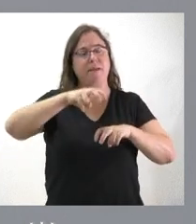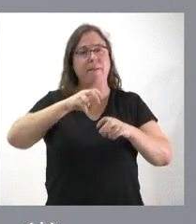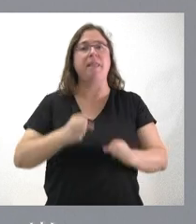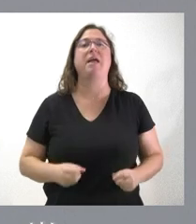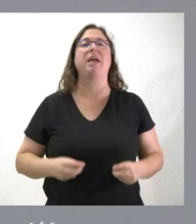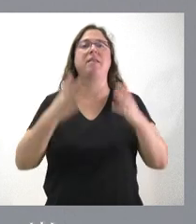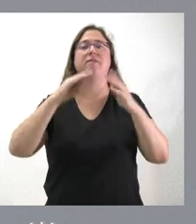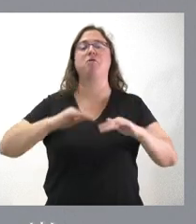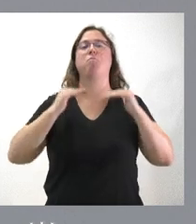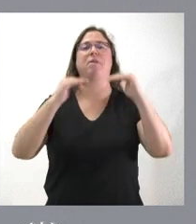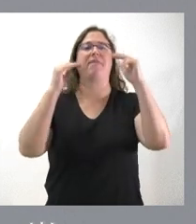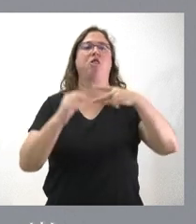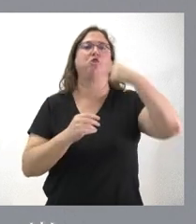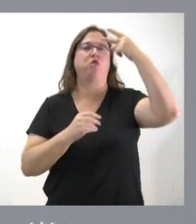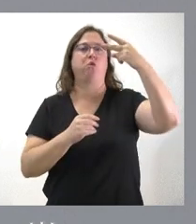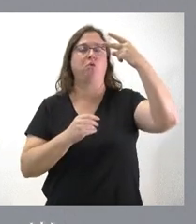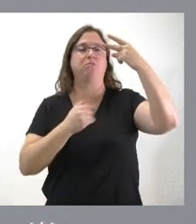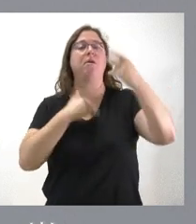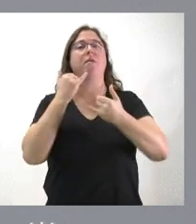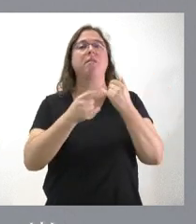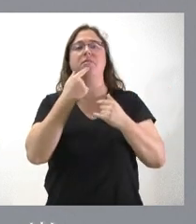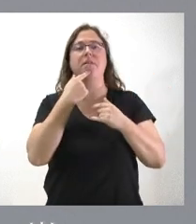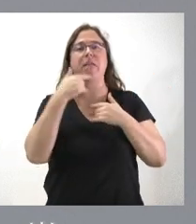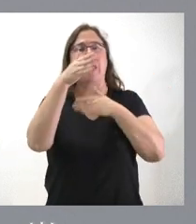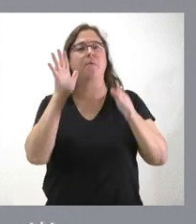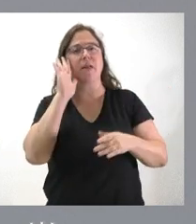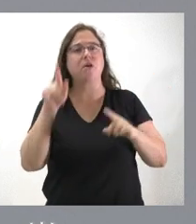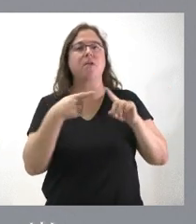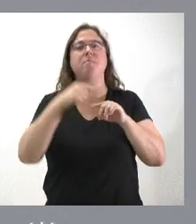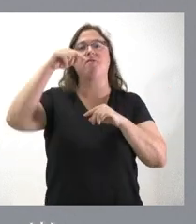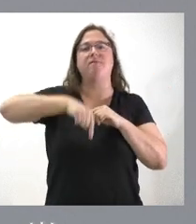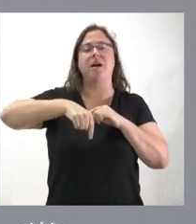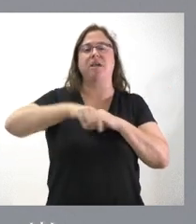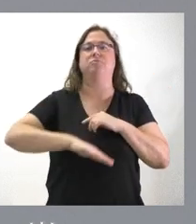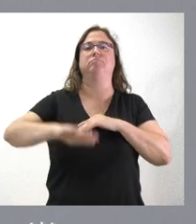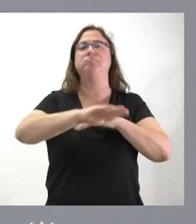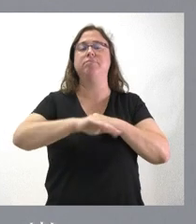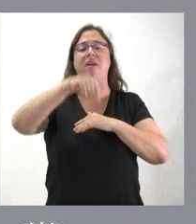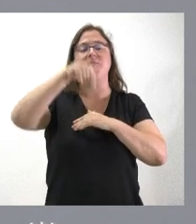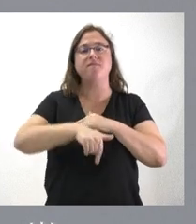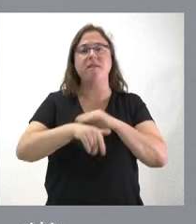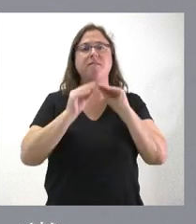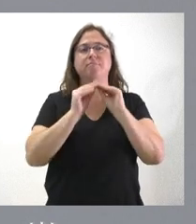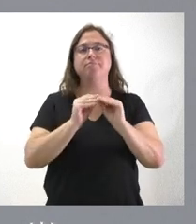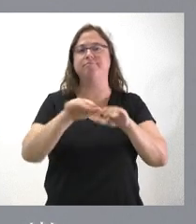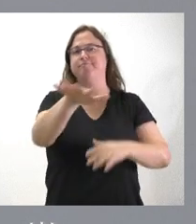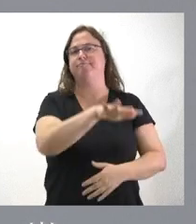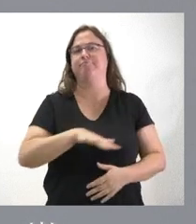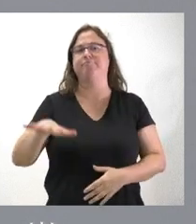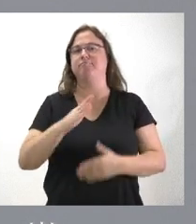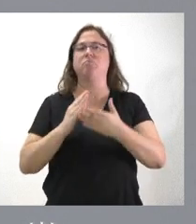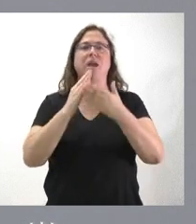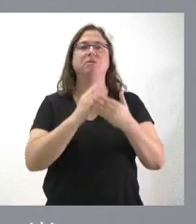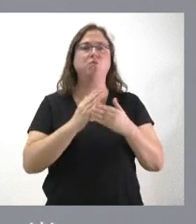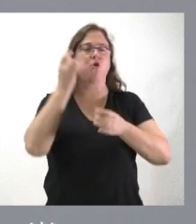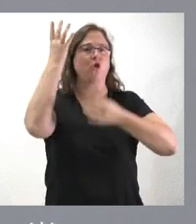con dos plantas superiores en las que se van a ubicar habitaciones, además de planta baja y sótano, la planta baja para albergar diferentes espacios para el estudio y el ocio,